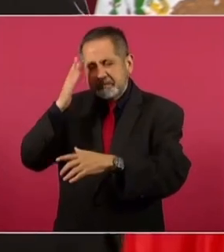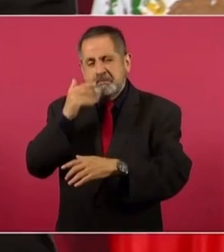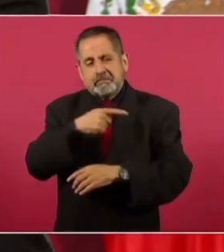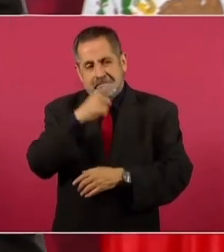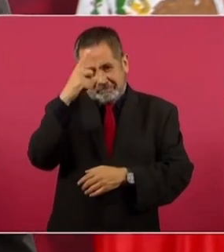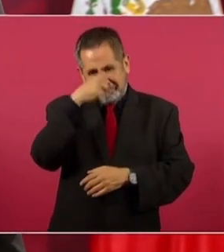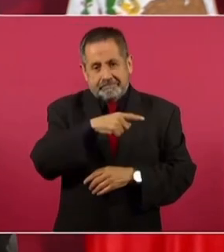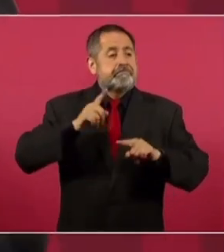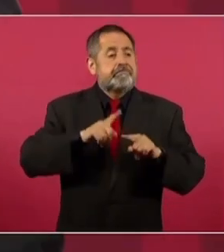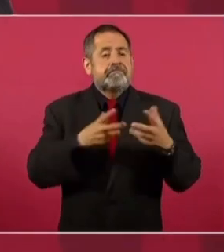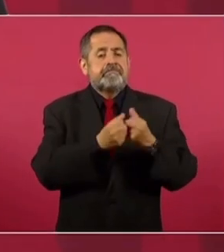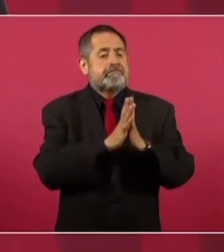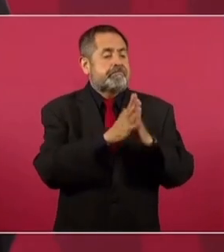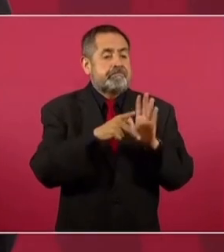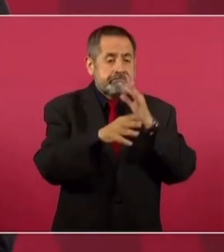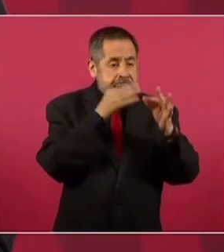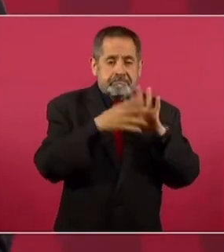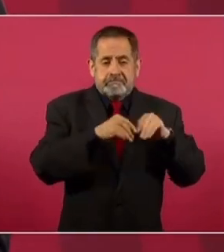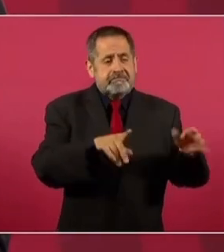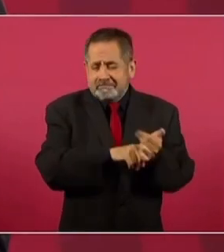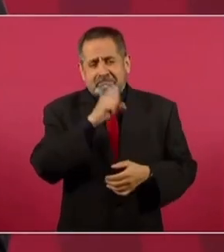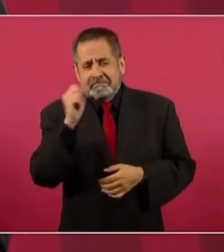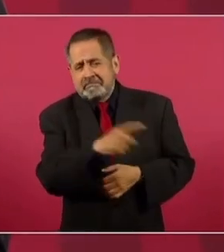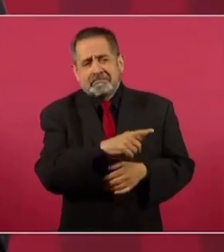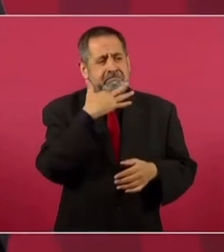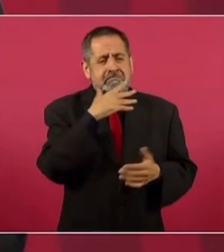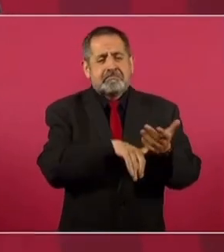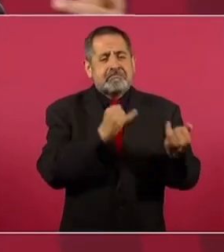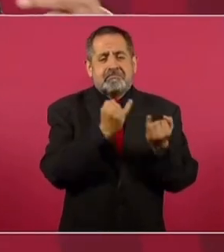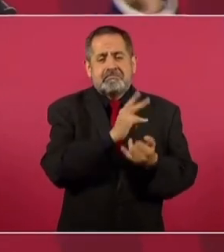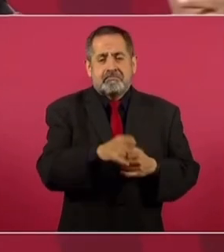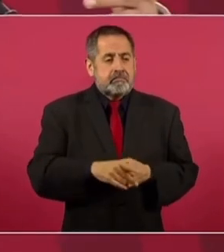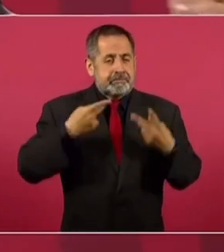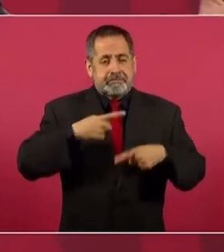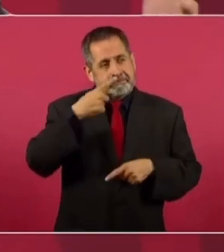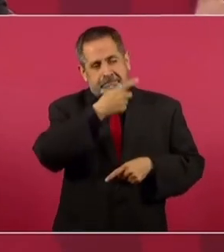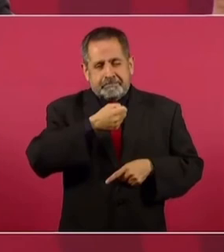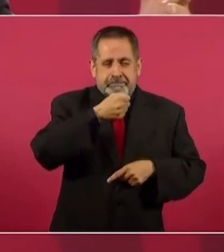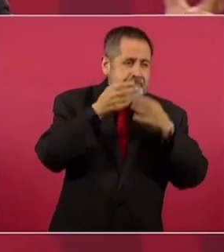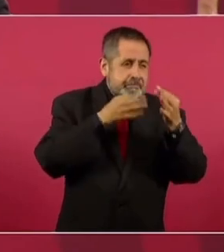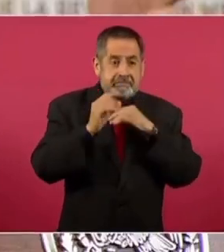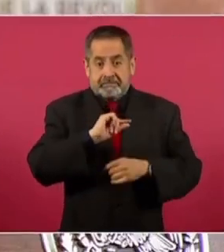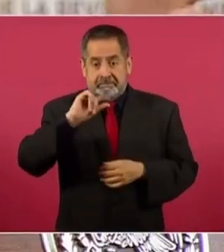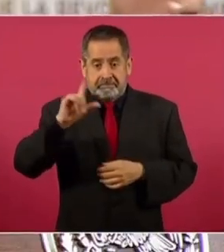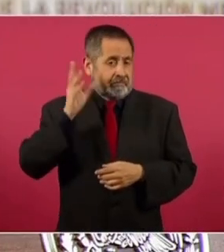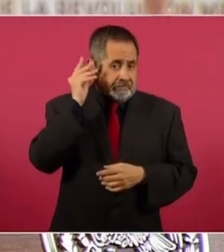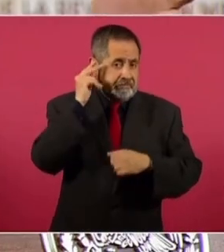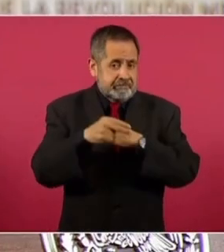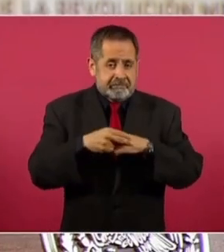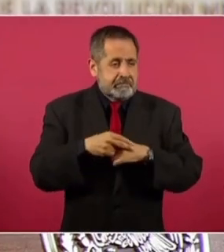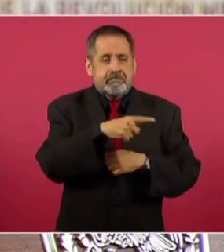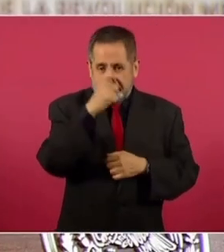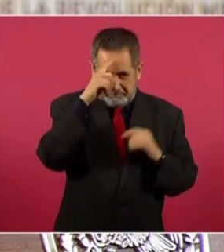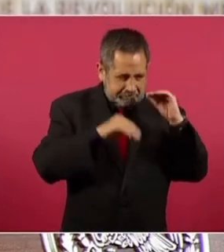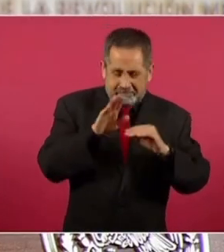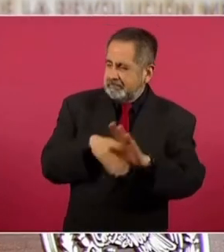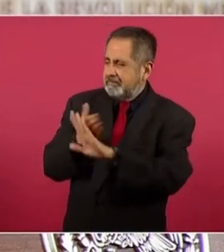medios de información y conductores famosos de radio, de televisión,